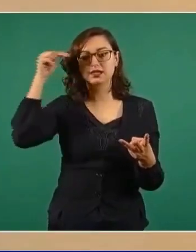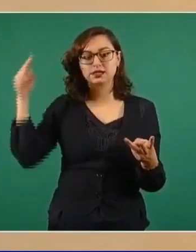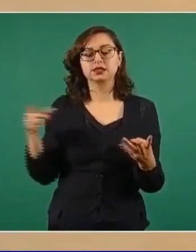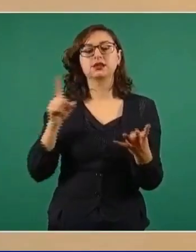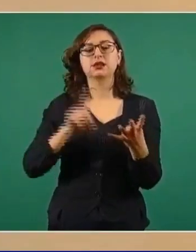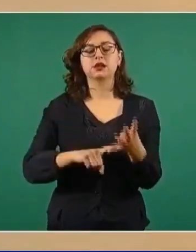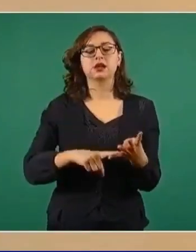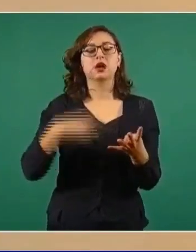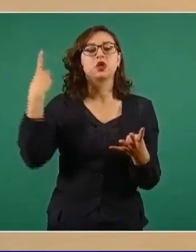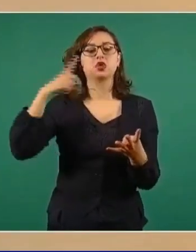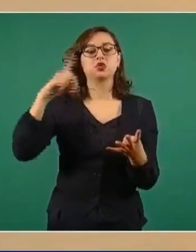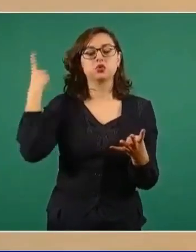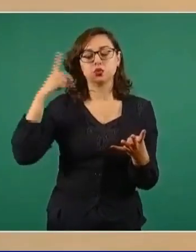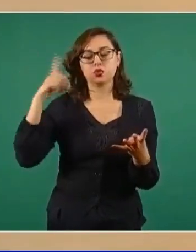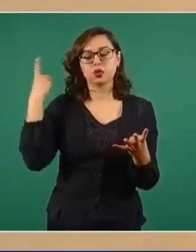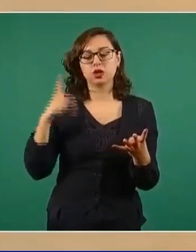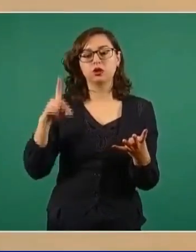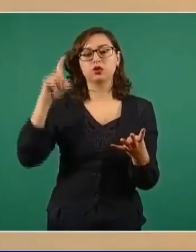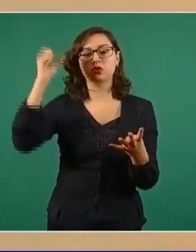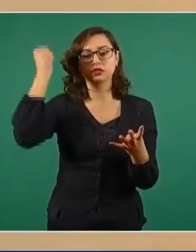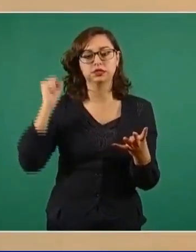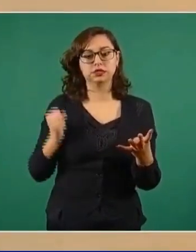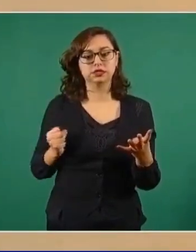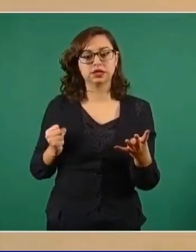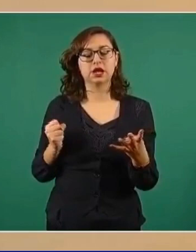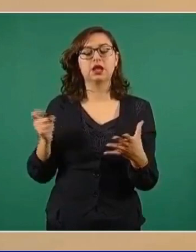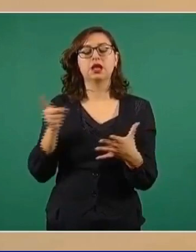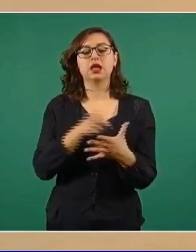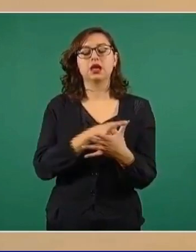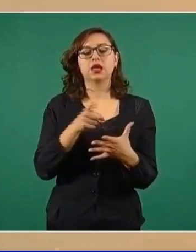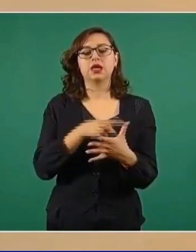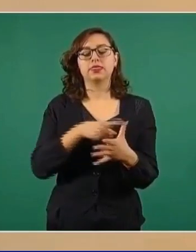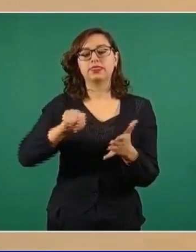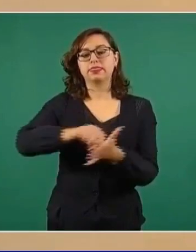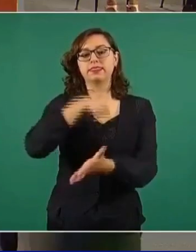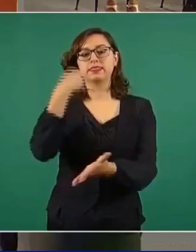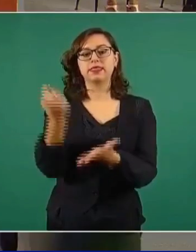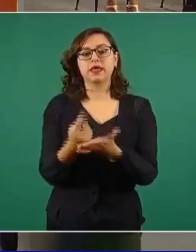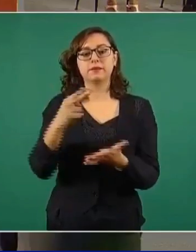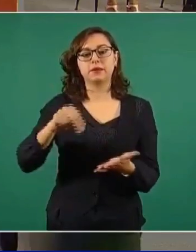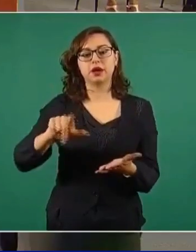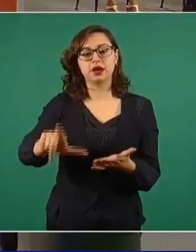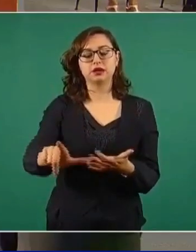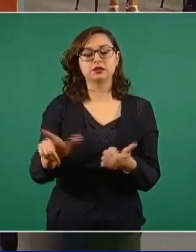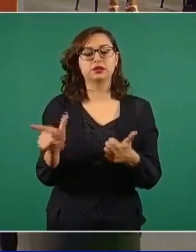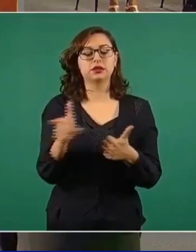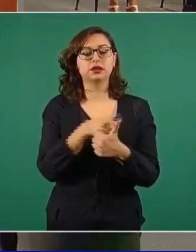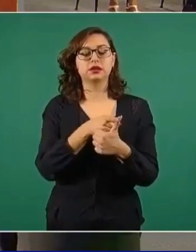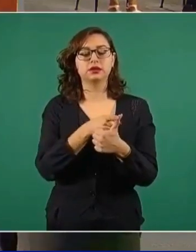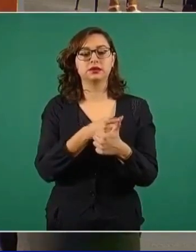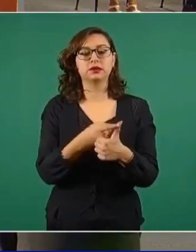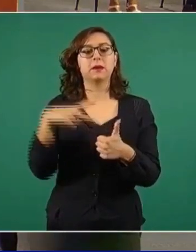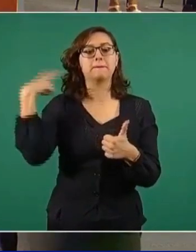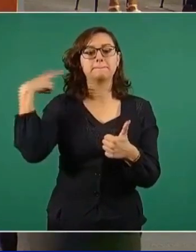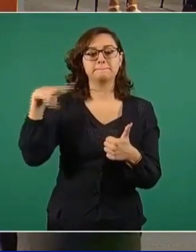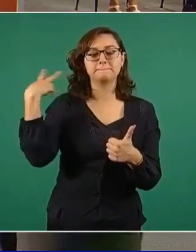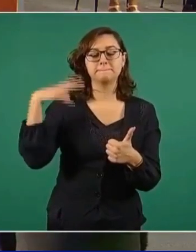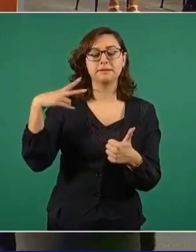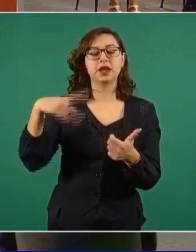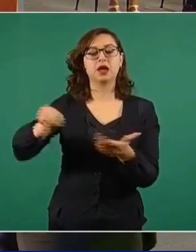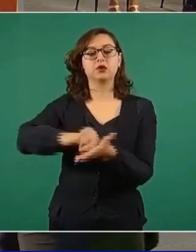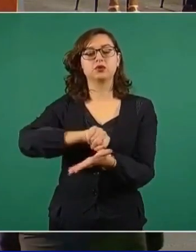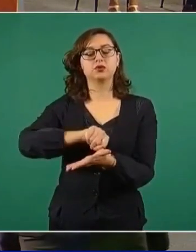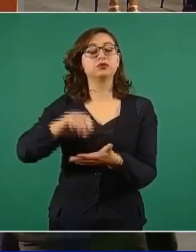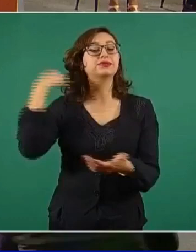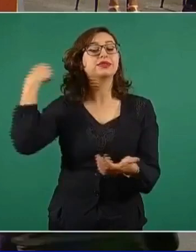La cuatro, Durango y Sinaloa. La cinco, Tamaulipas y Nuevo León. La ruta seis, Veracruz, Tabasco